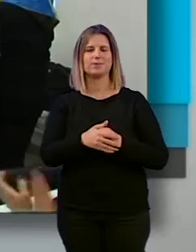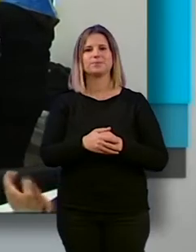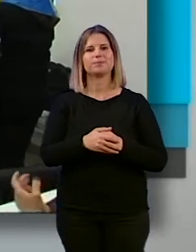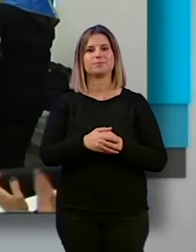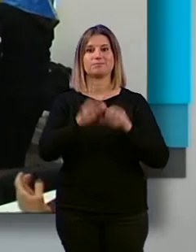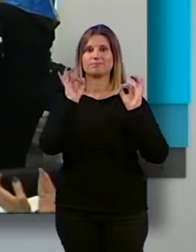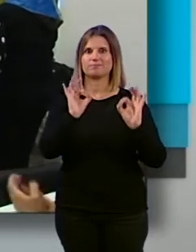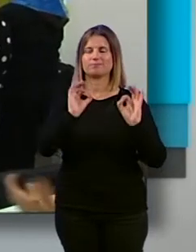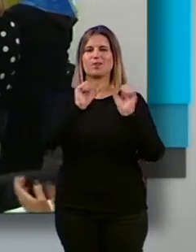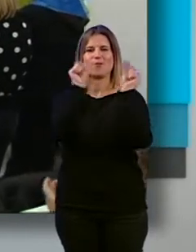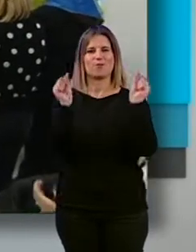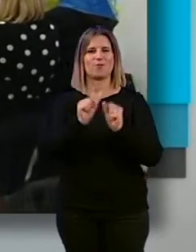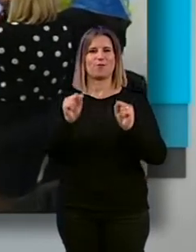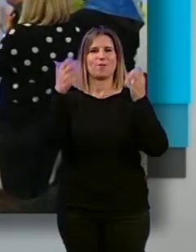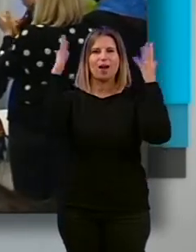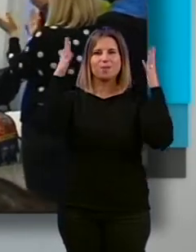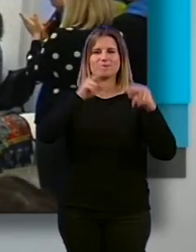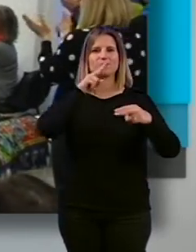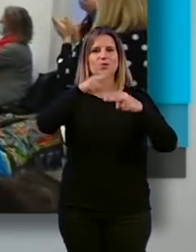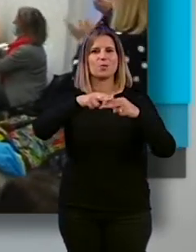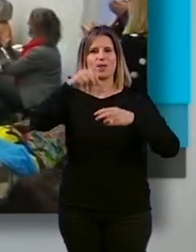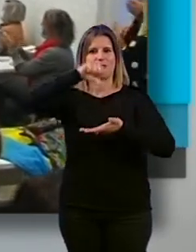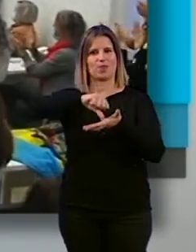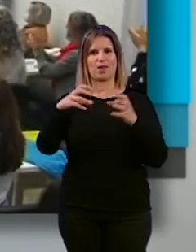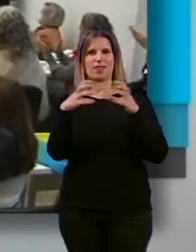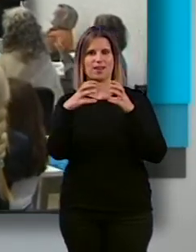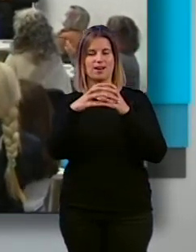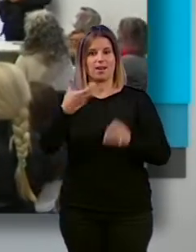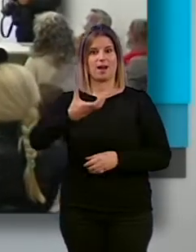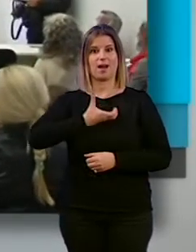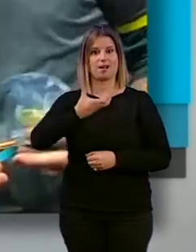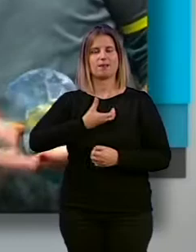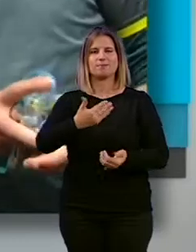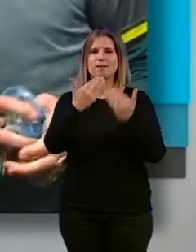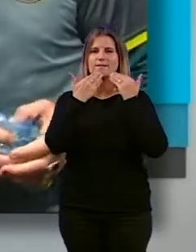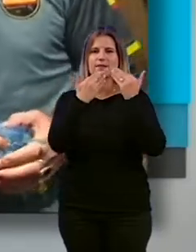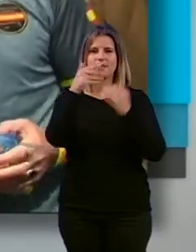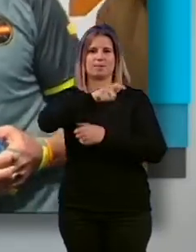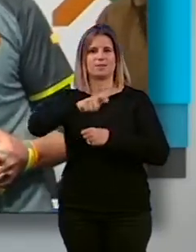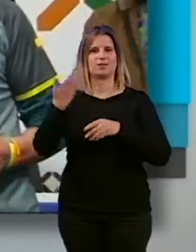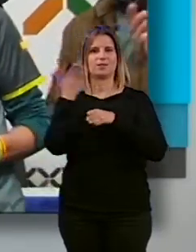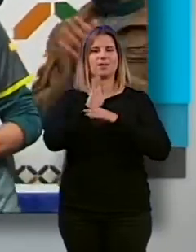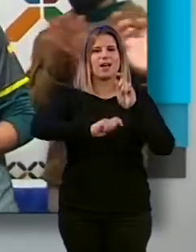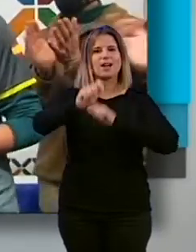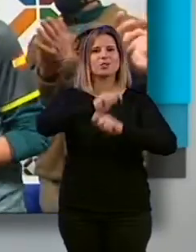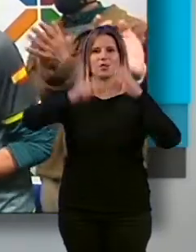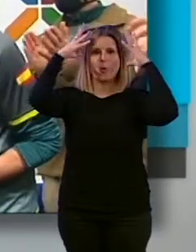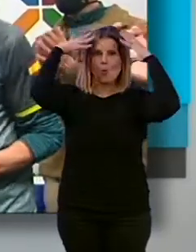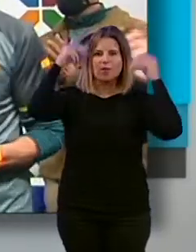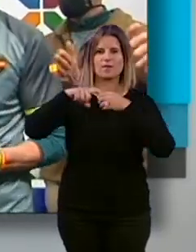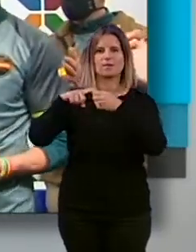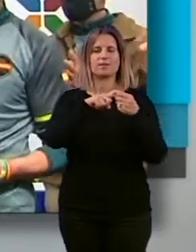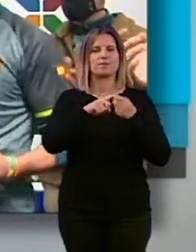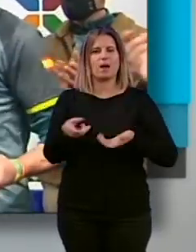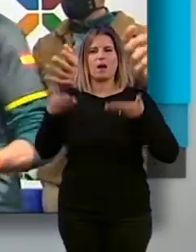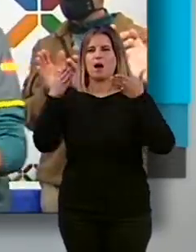De esta manera, con este aplauso y en nombre de la ciudad de Granada, el alcalde ha agradecido a los representantes de la Asociación Guardia Civil y Solidarios la